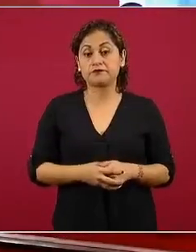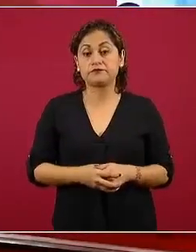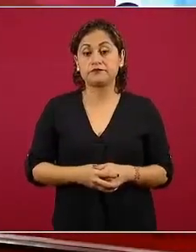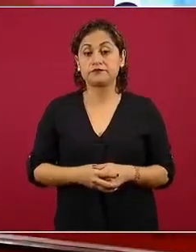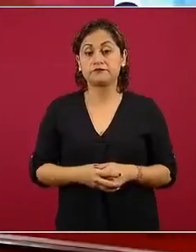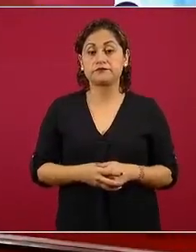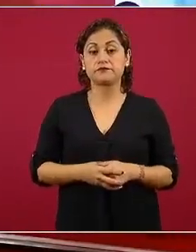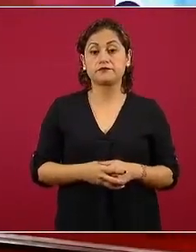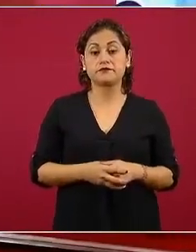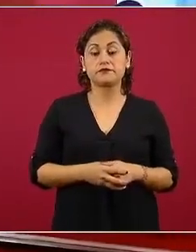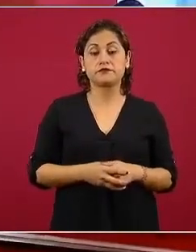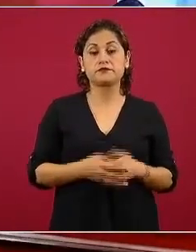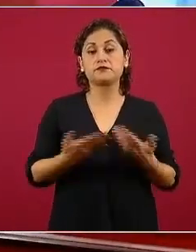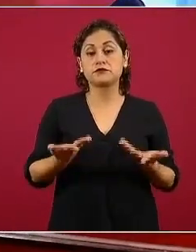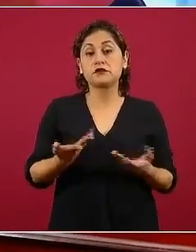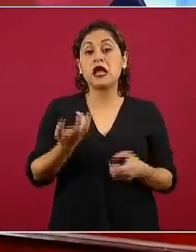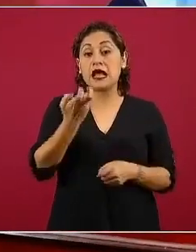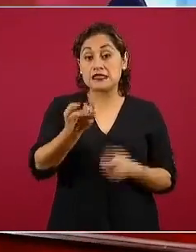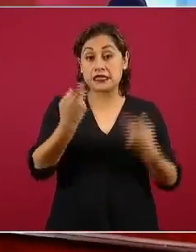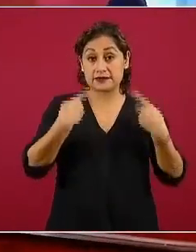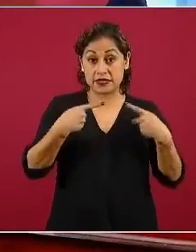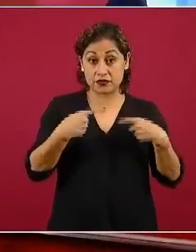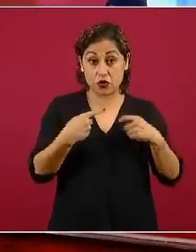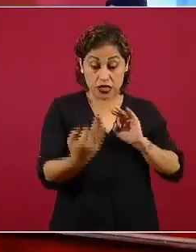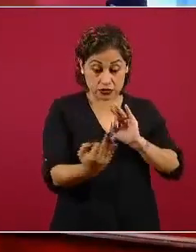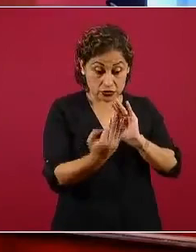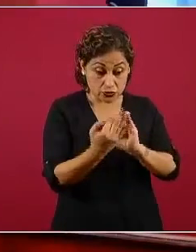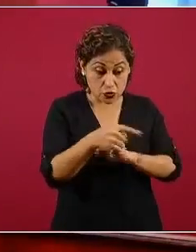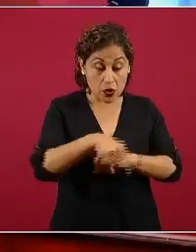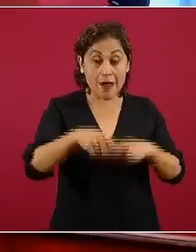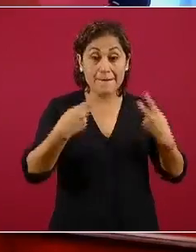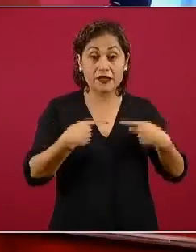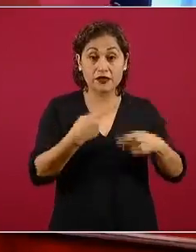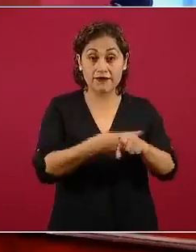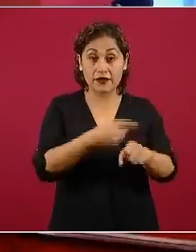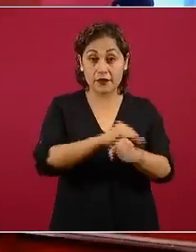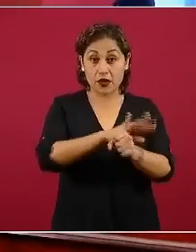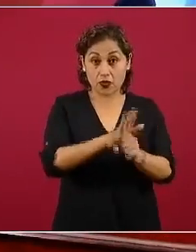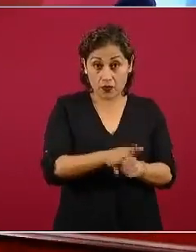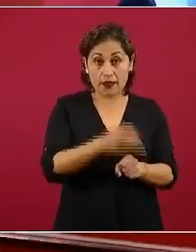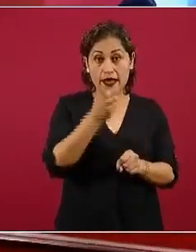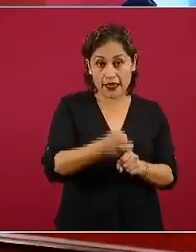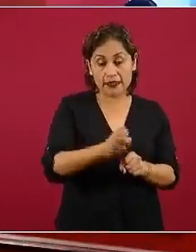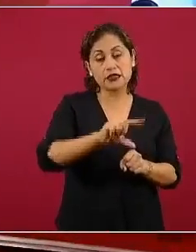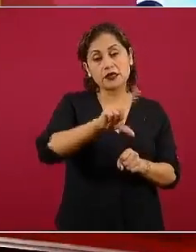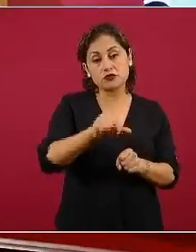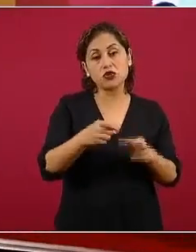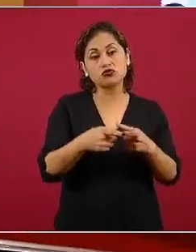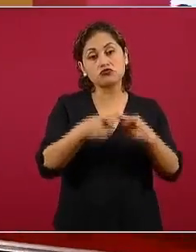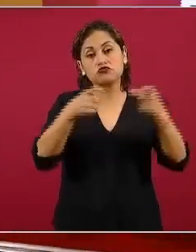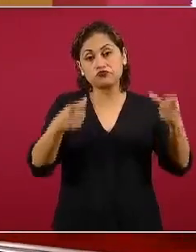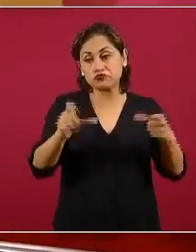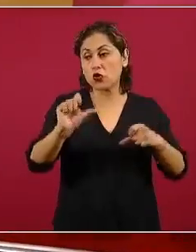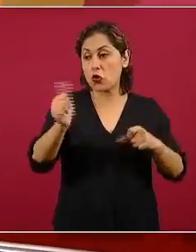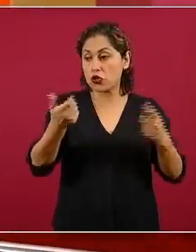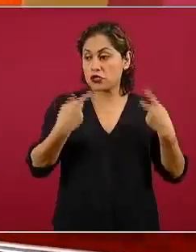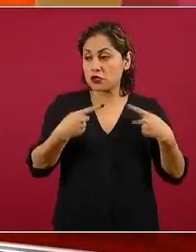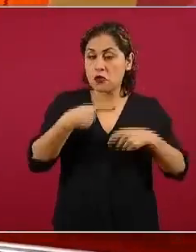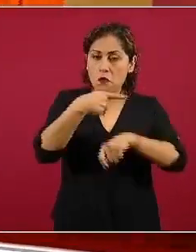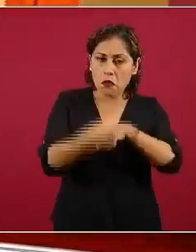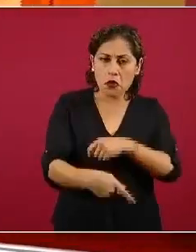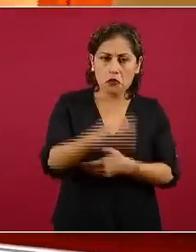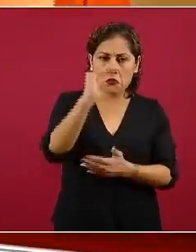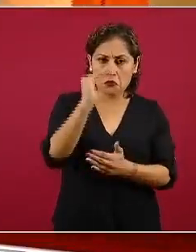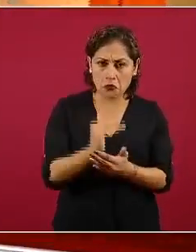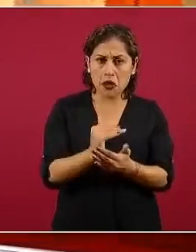personal de salud se irá cada vez haciendo más progresiva, en donde se podrá incluir otros personales de salud con menos riesgo, pero que también